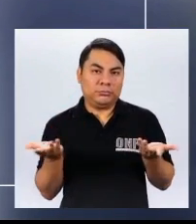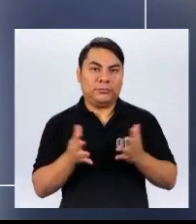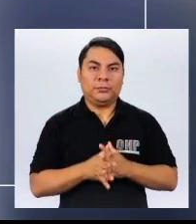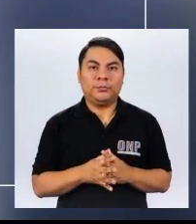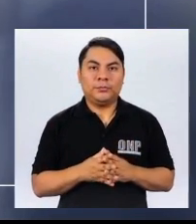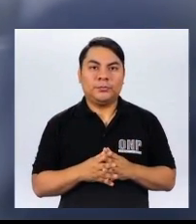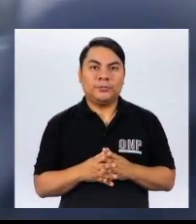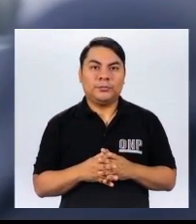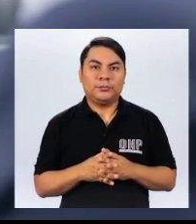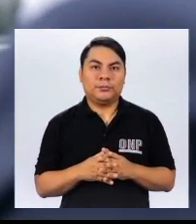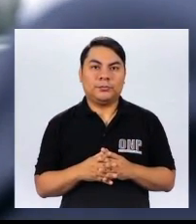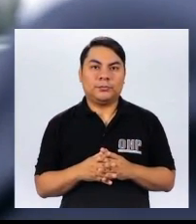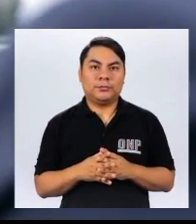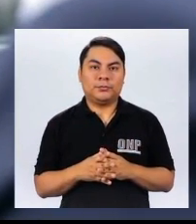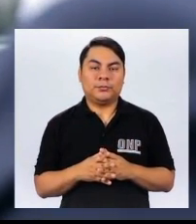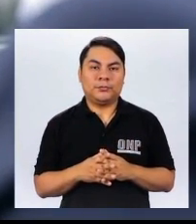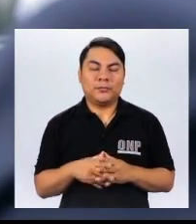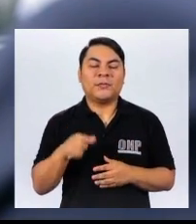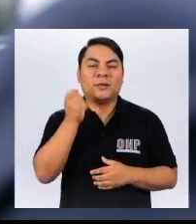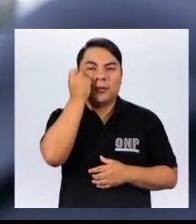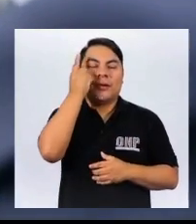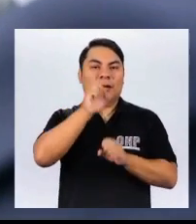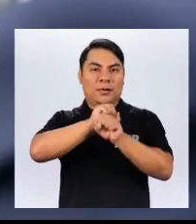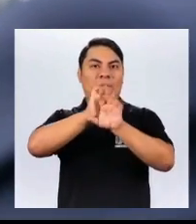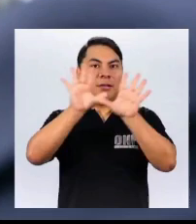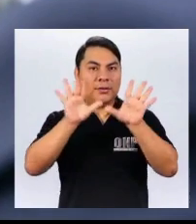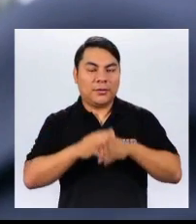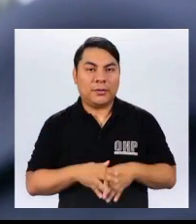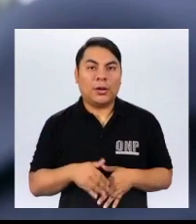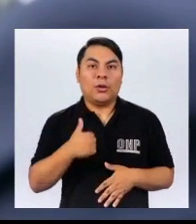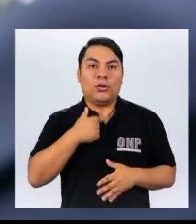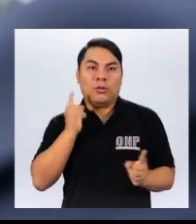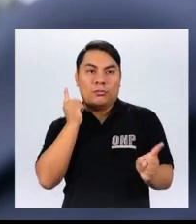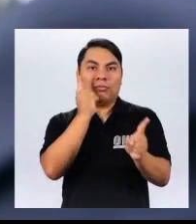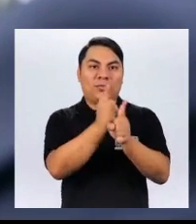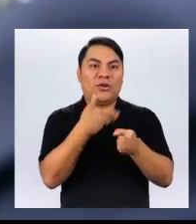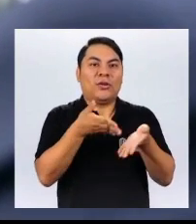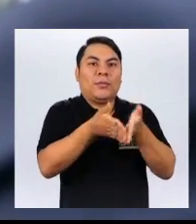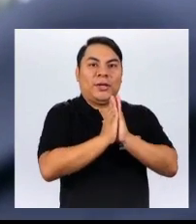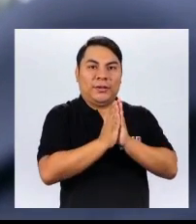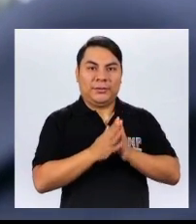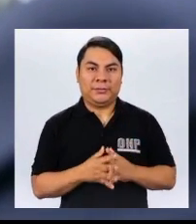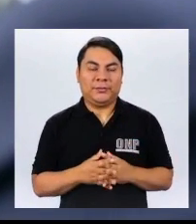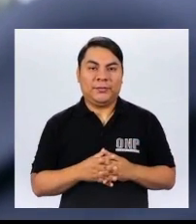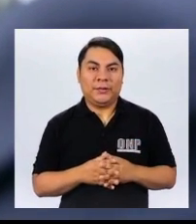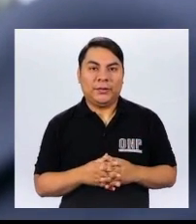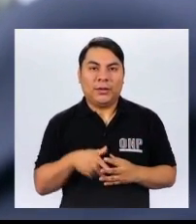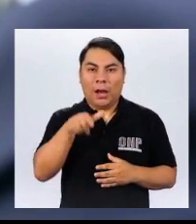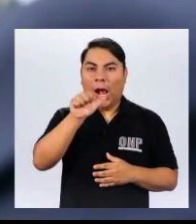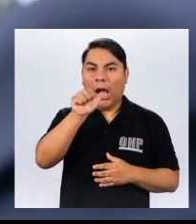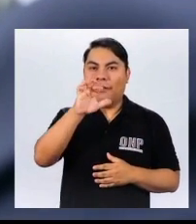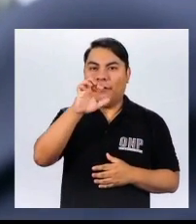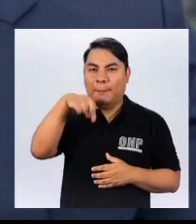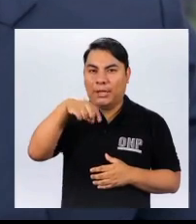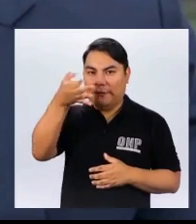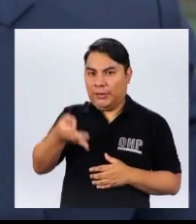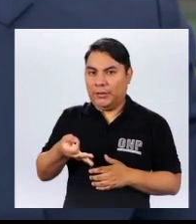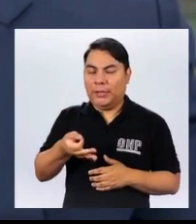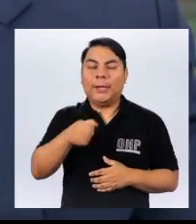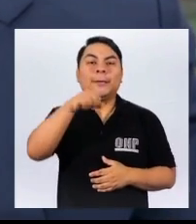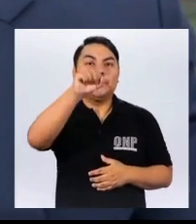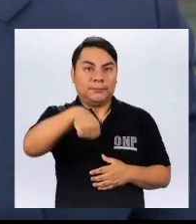o jubilación anticipada Lo tengo todo claro Lo voy a pedir ahora mismo Ese es mi AFP, ¿no?